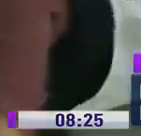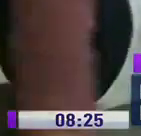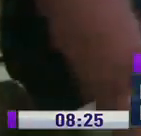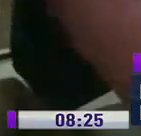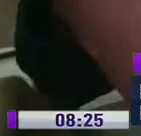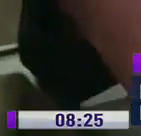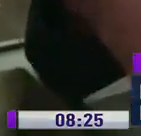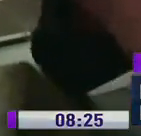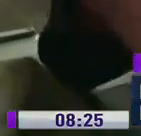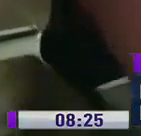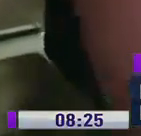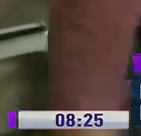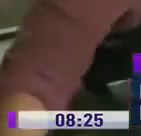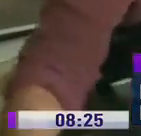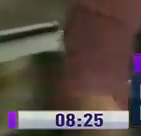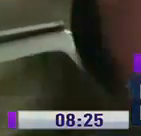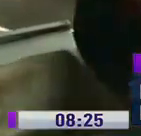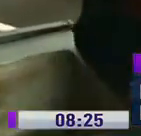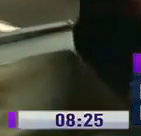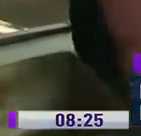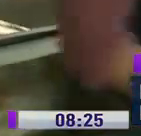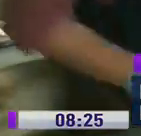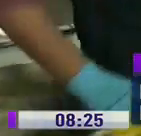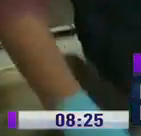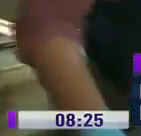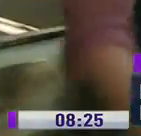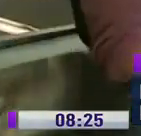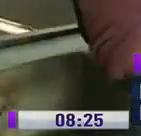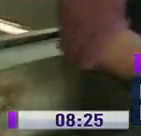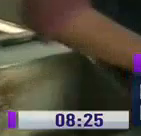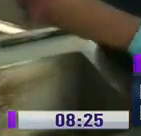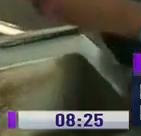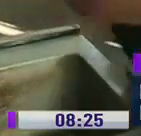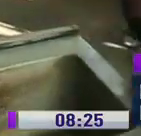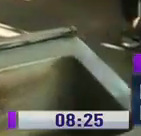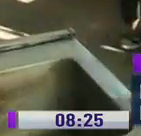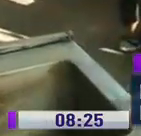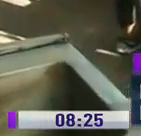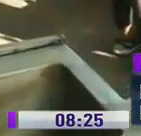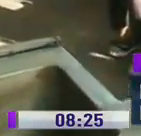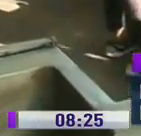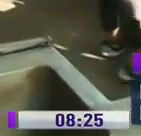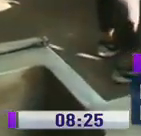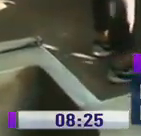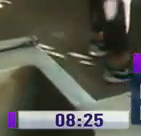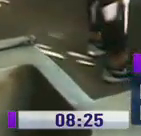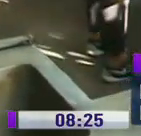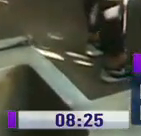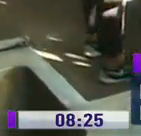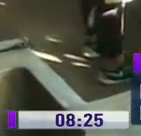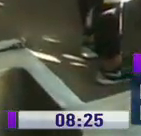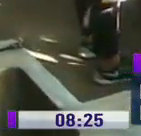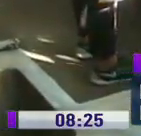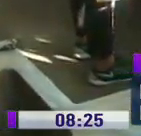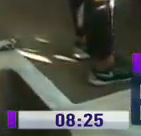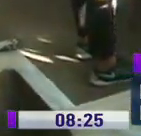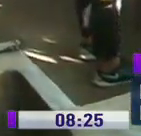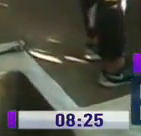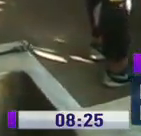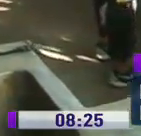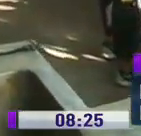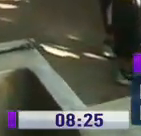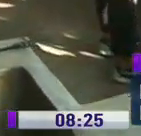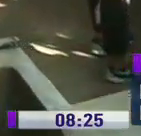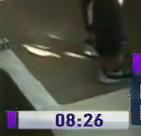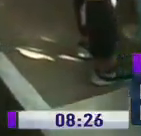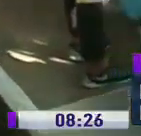Fundación. Ellas todos los días se levantan temprano. Y también, como ustedes pueden ver en imágenes, pues realizan los alimentos que van a